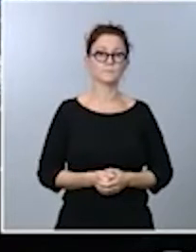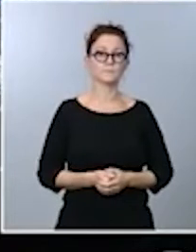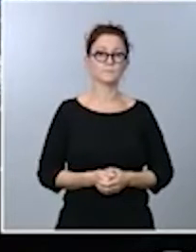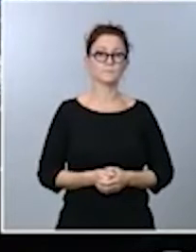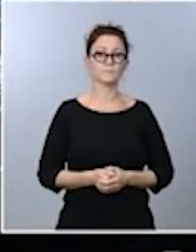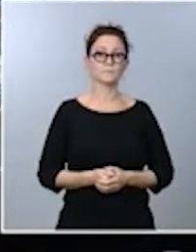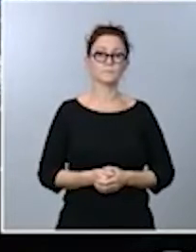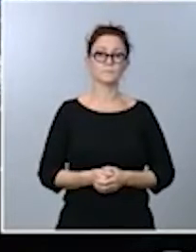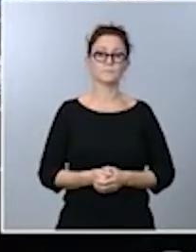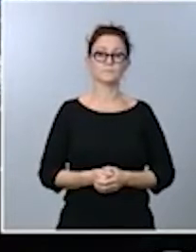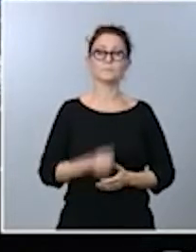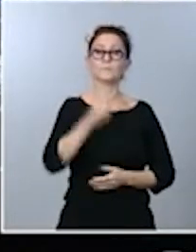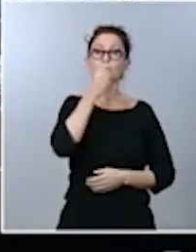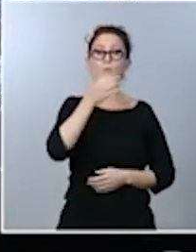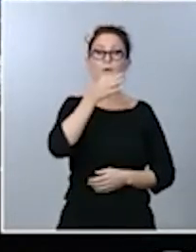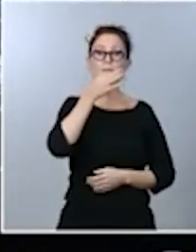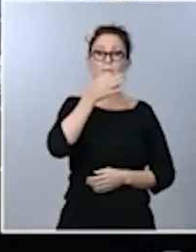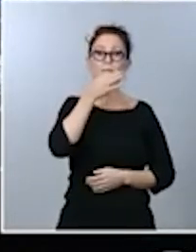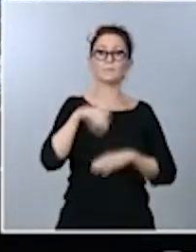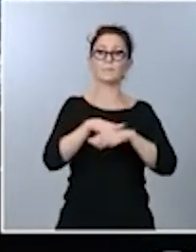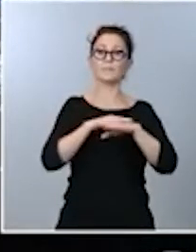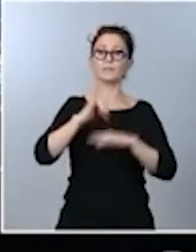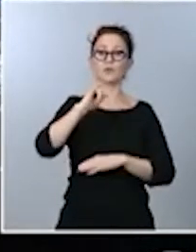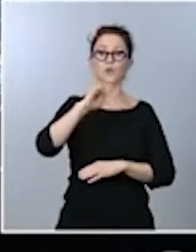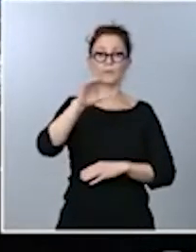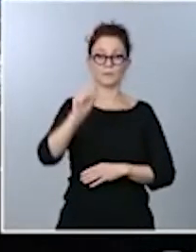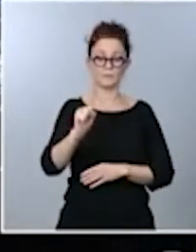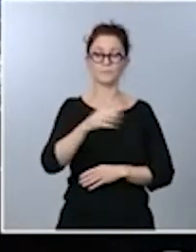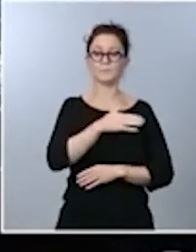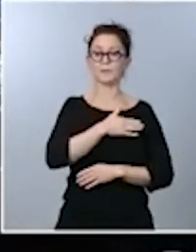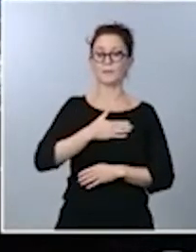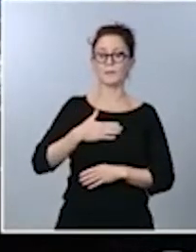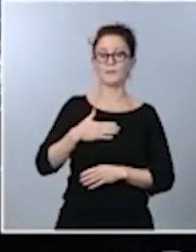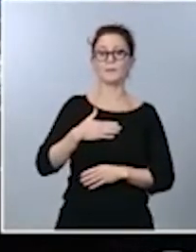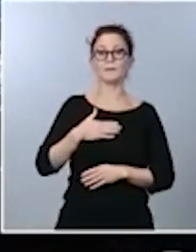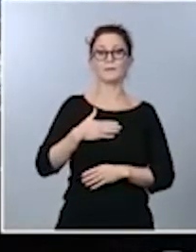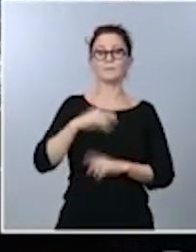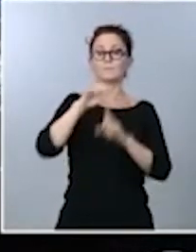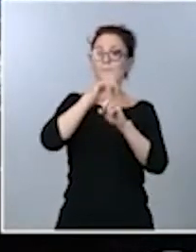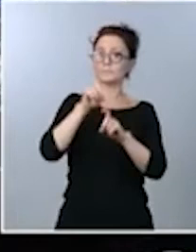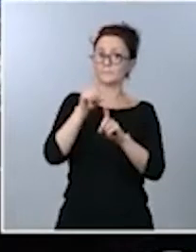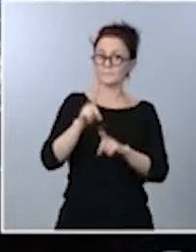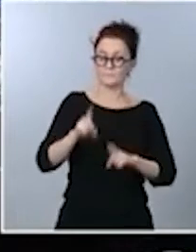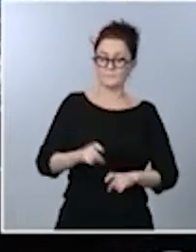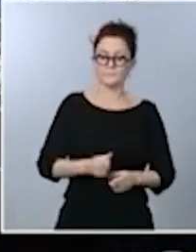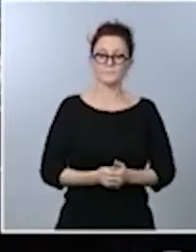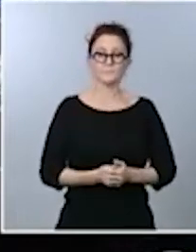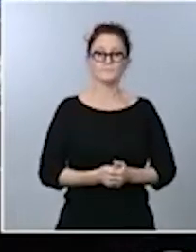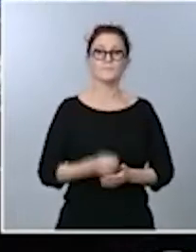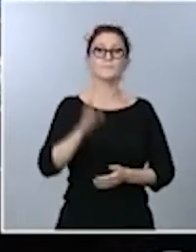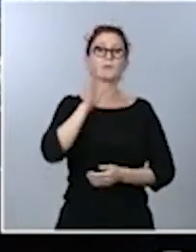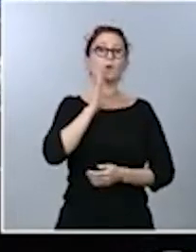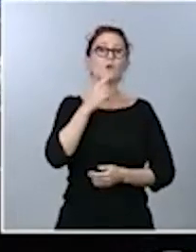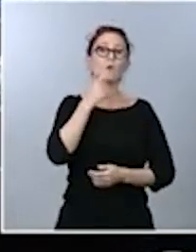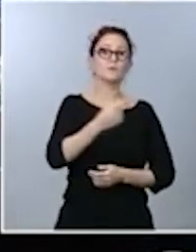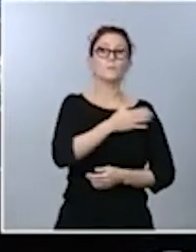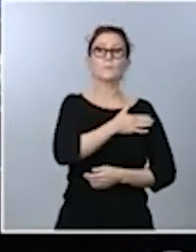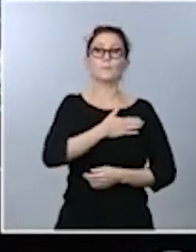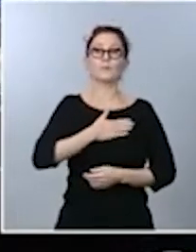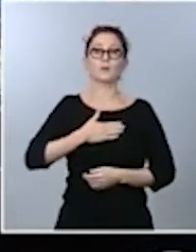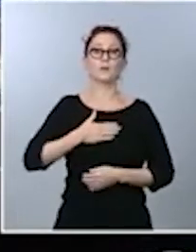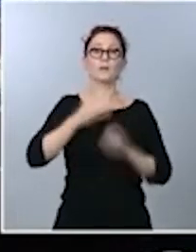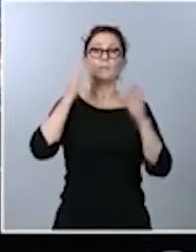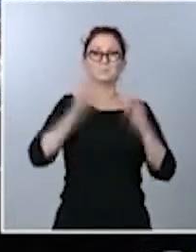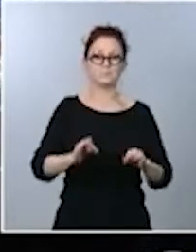Sí, buenas tardes para el ministro Illa. Quería plantearle algunas cuestiones. Lo ha dicho, pero para que quedara taxativamente claro,